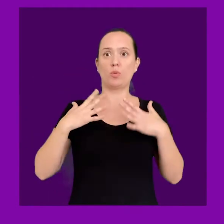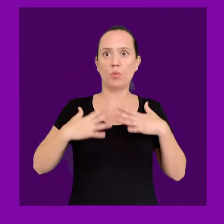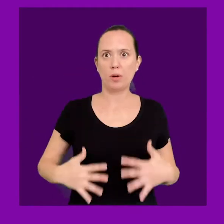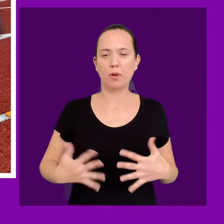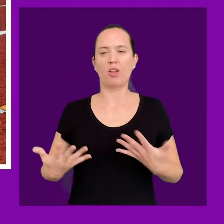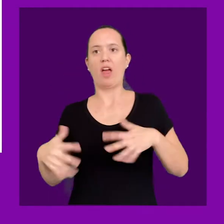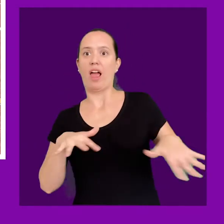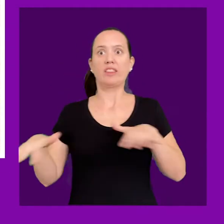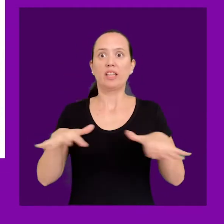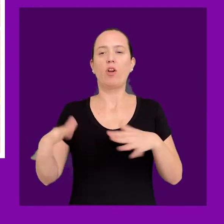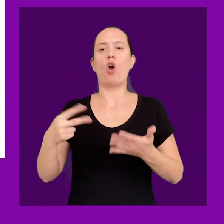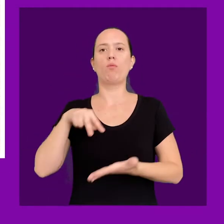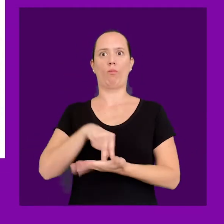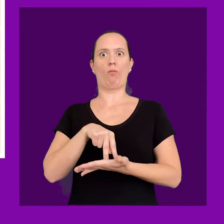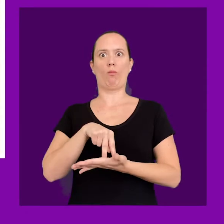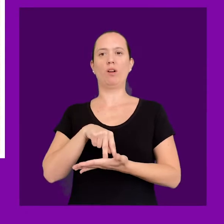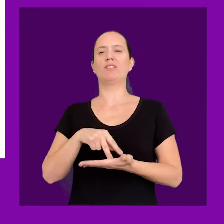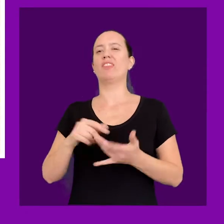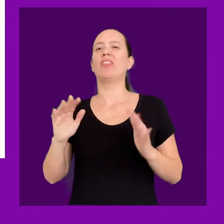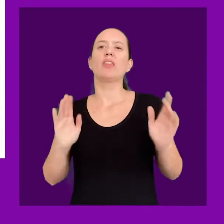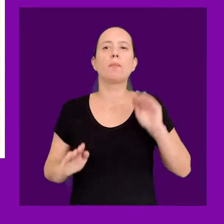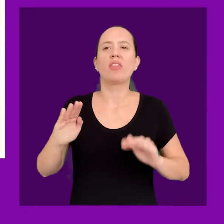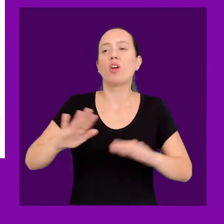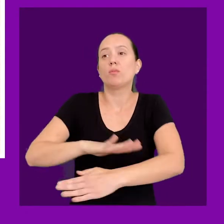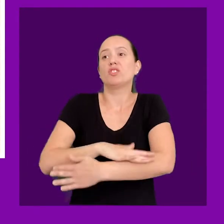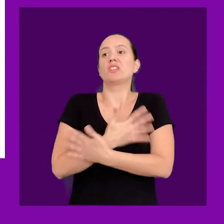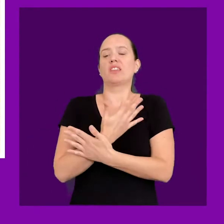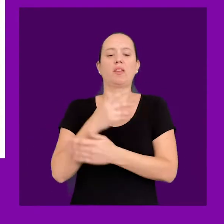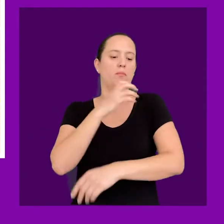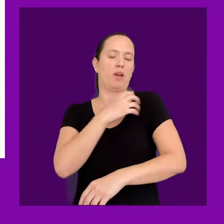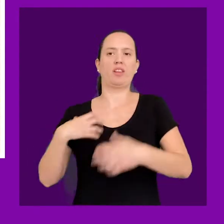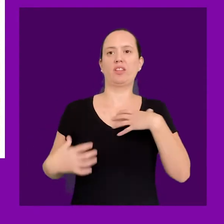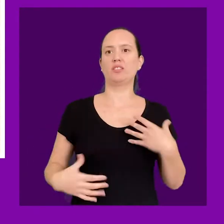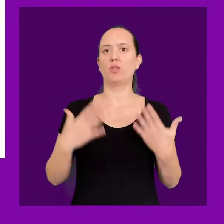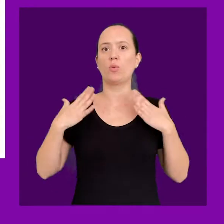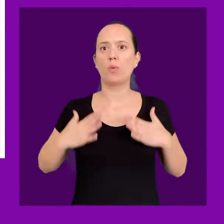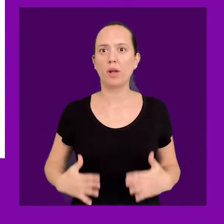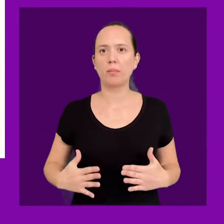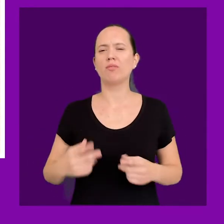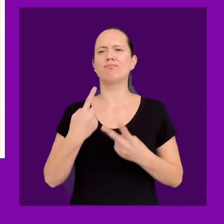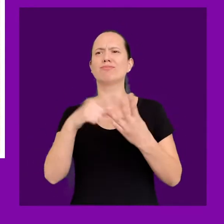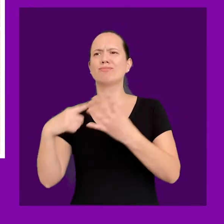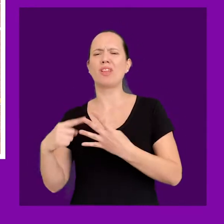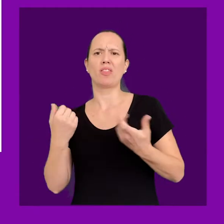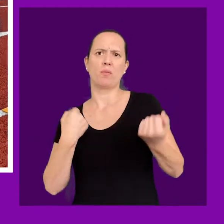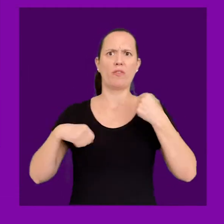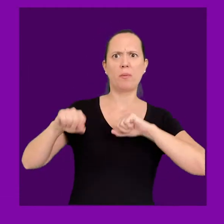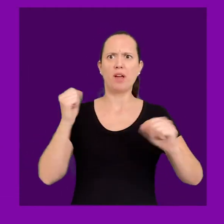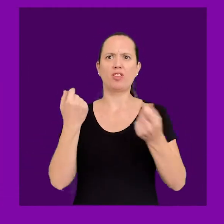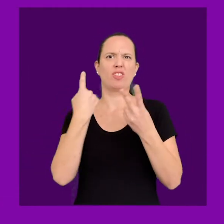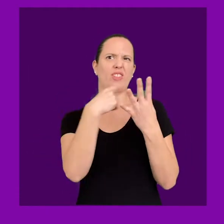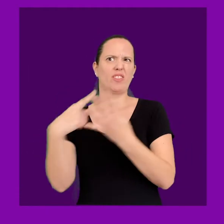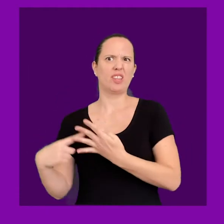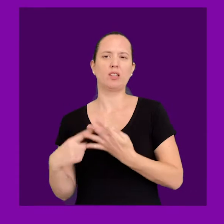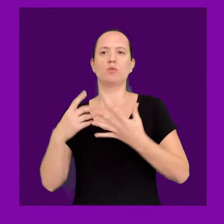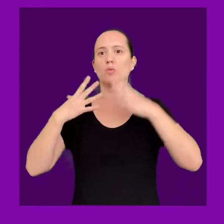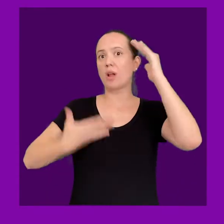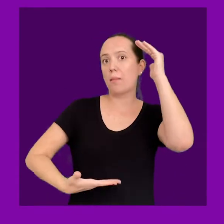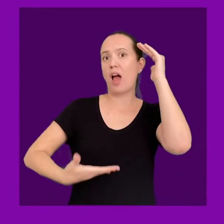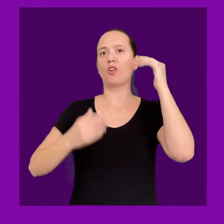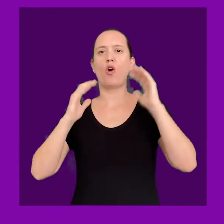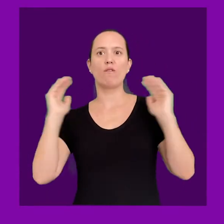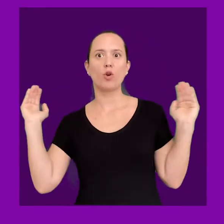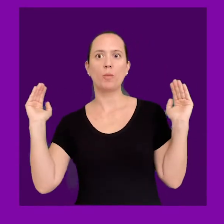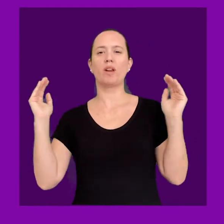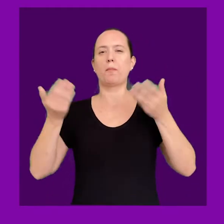de nuestro cuerpo activo o inmóvil. La forma en que percibimos las partes del cuerpo y las posibilidades de movimiento que tenemos, nuestro